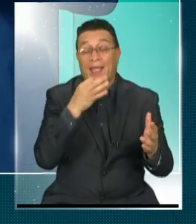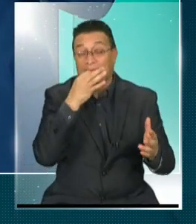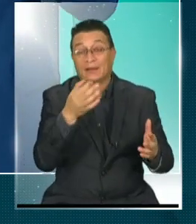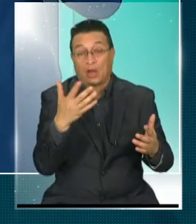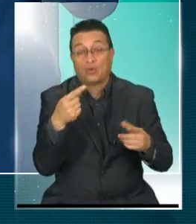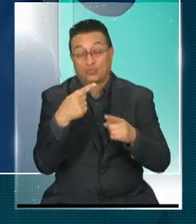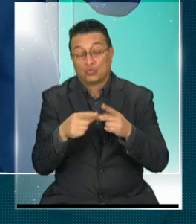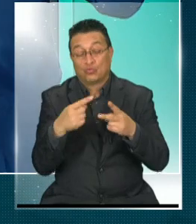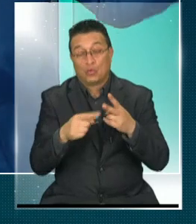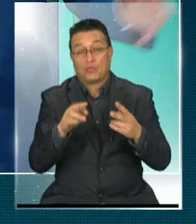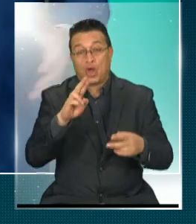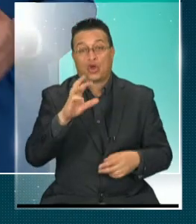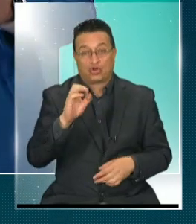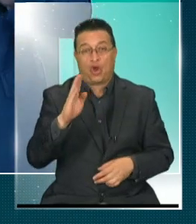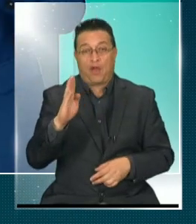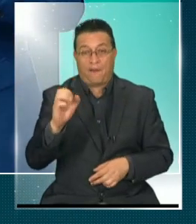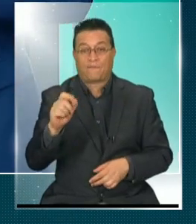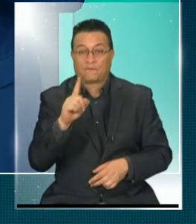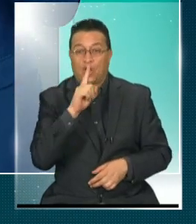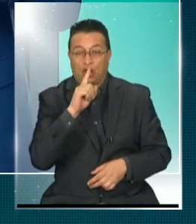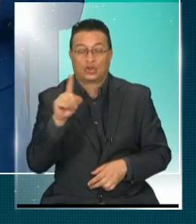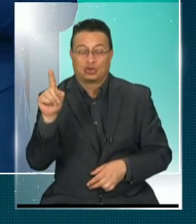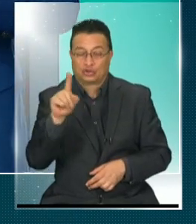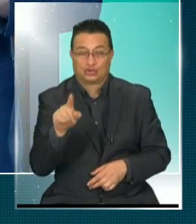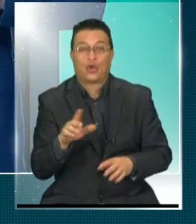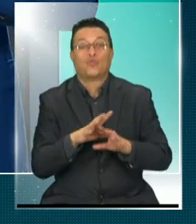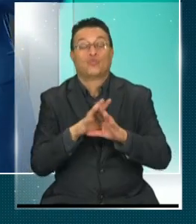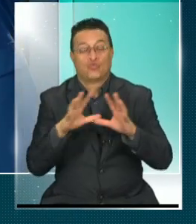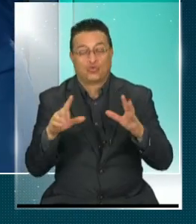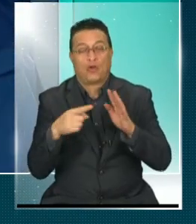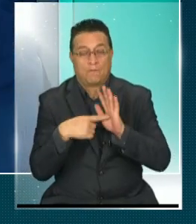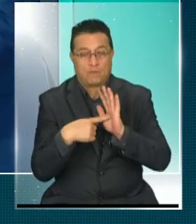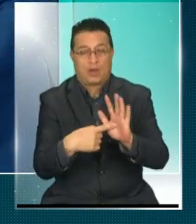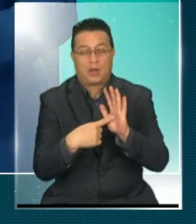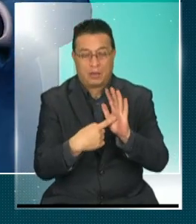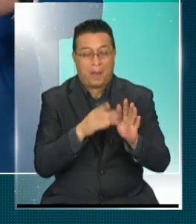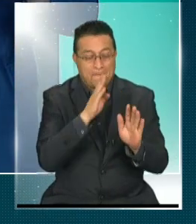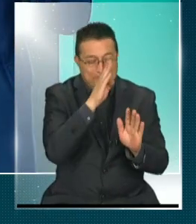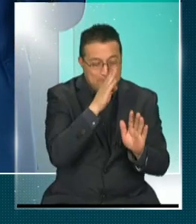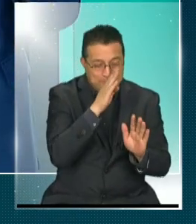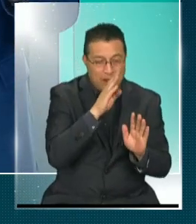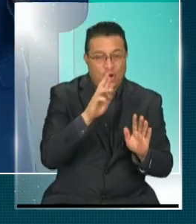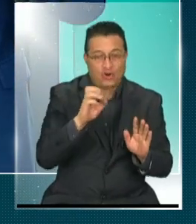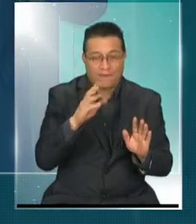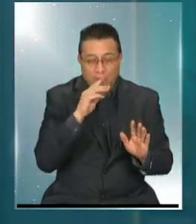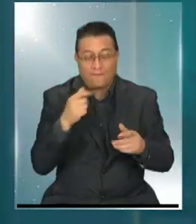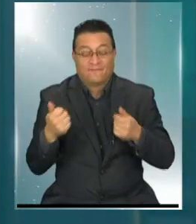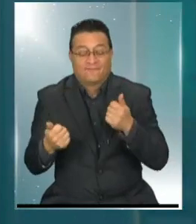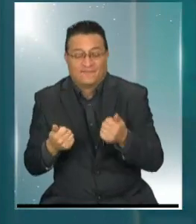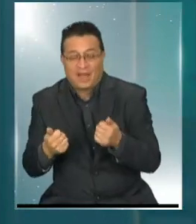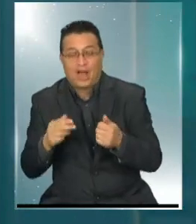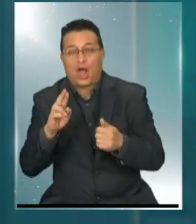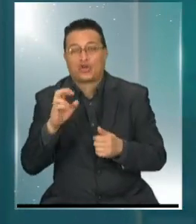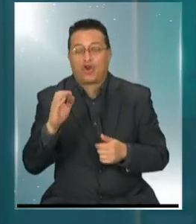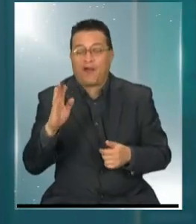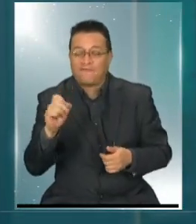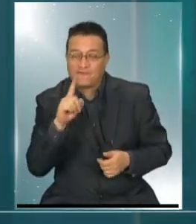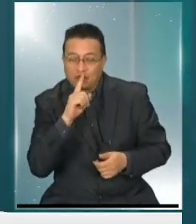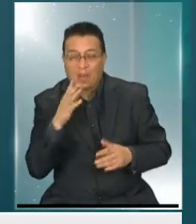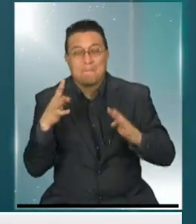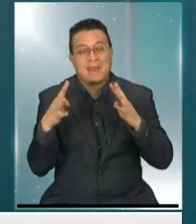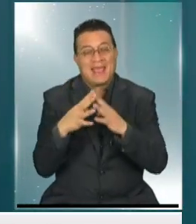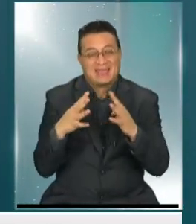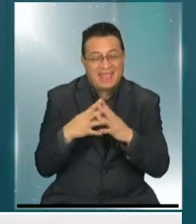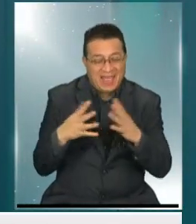segmento varias veces robots y ustedes lo saben. Por lo general mostramos robots, el robot perro, los robots que bailan o el robot militar, etc. Bueno,